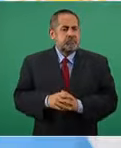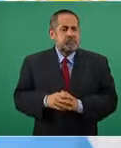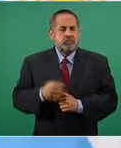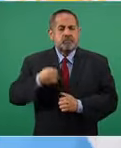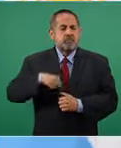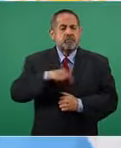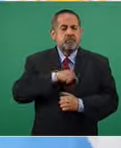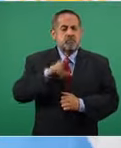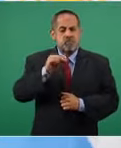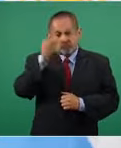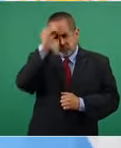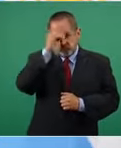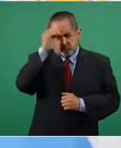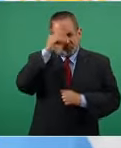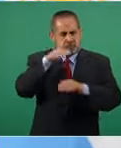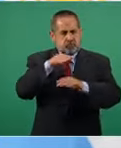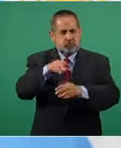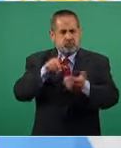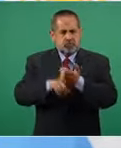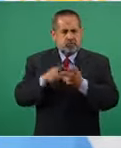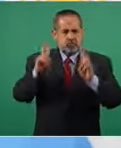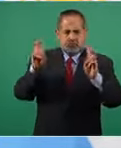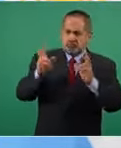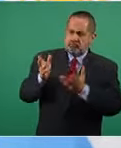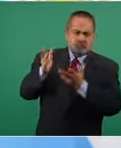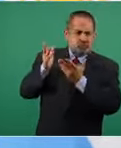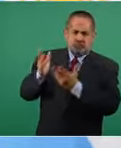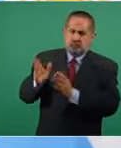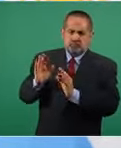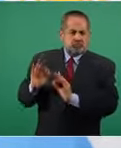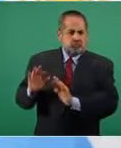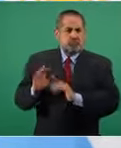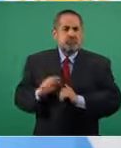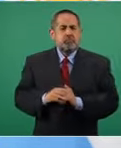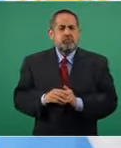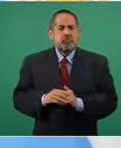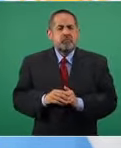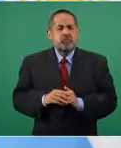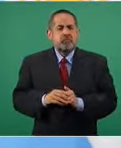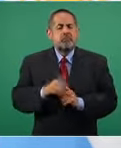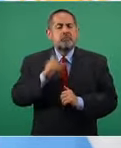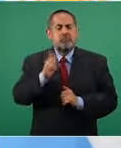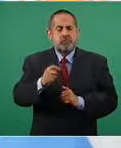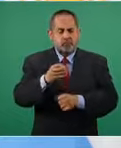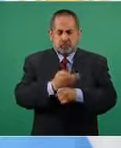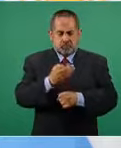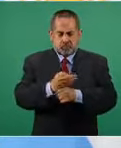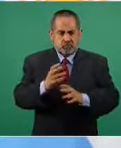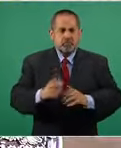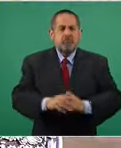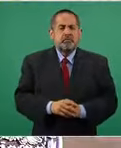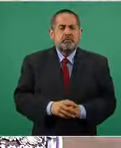a opinar sobre este asunto en estos momentos